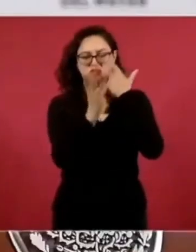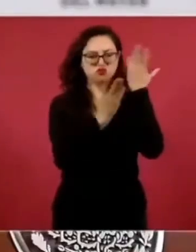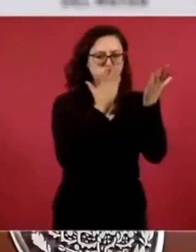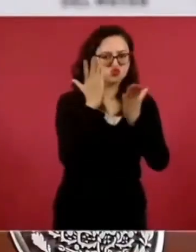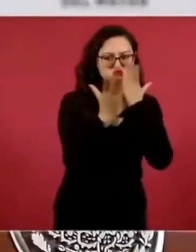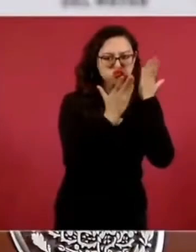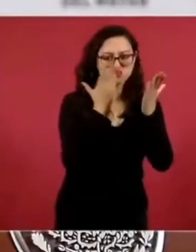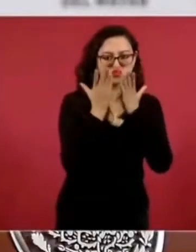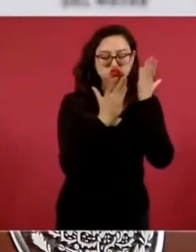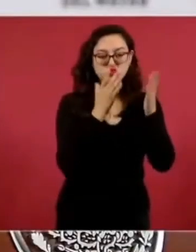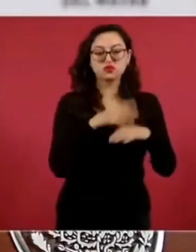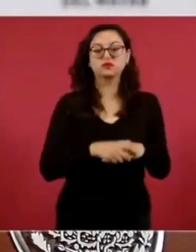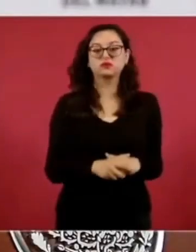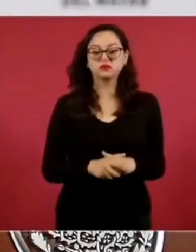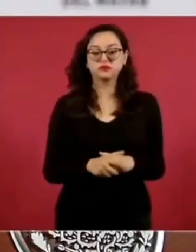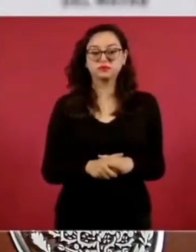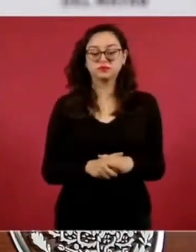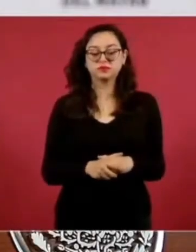el padrino.